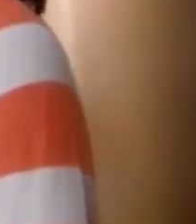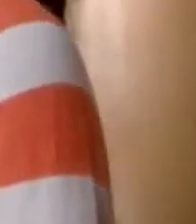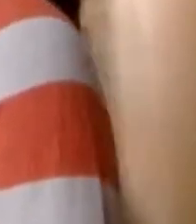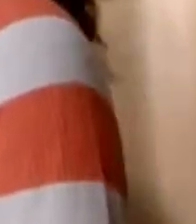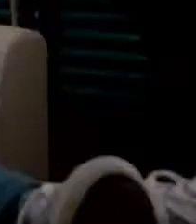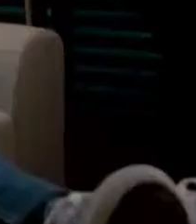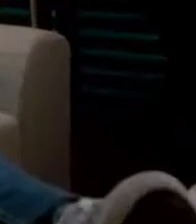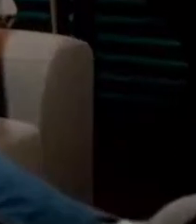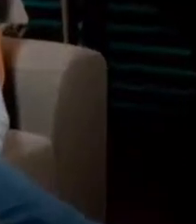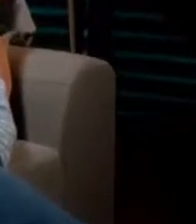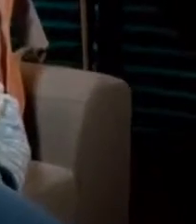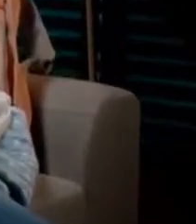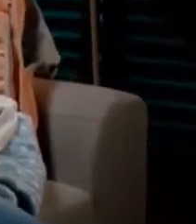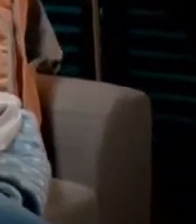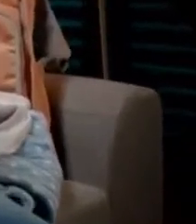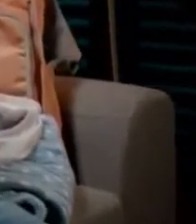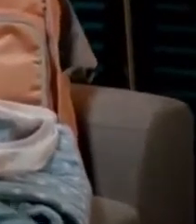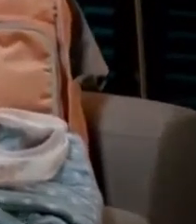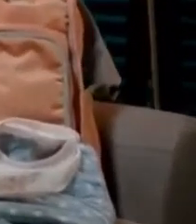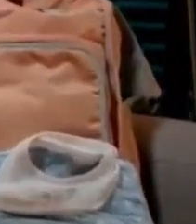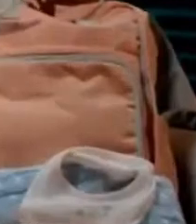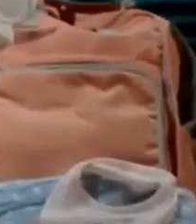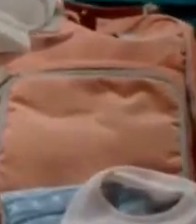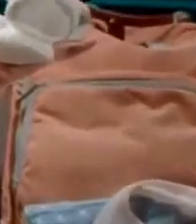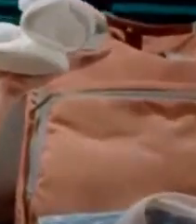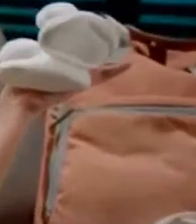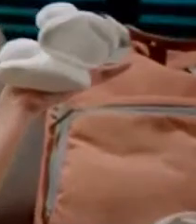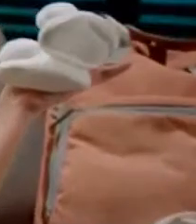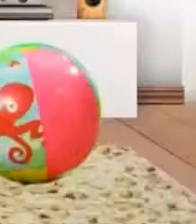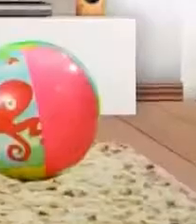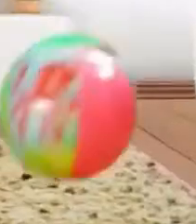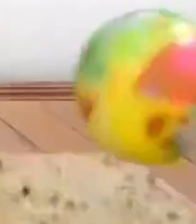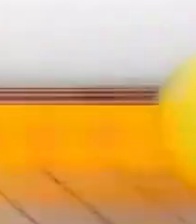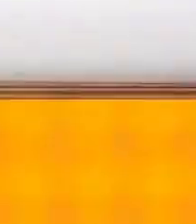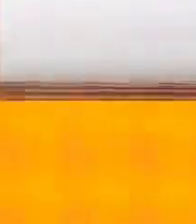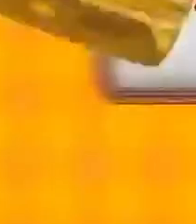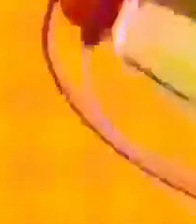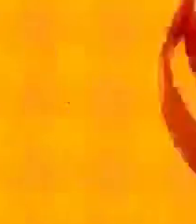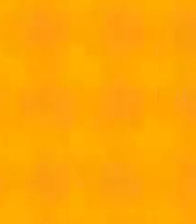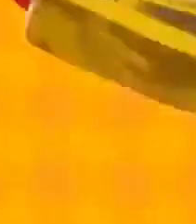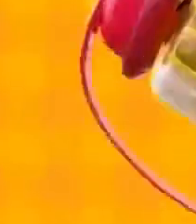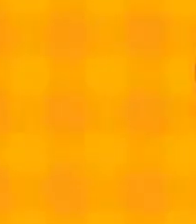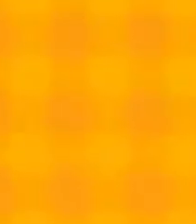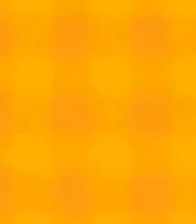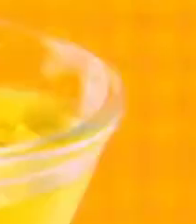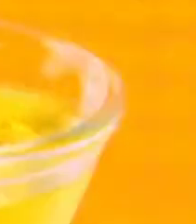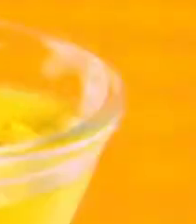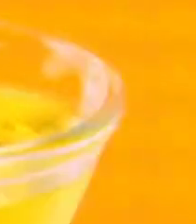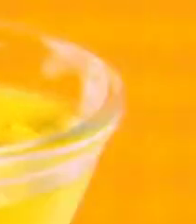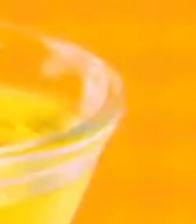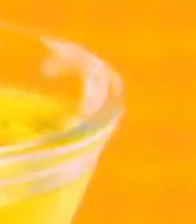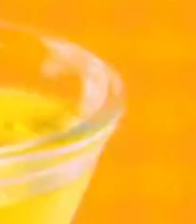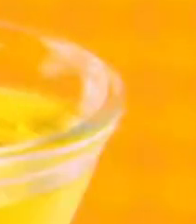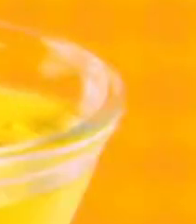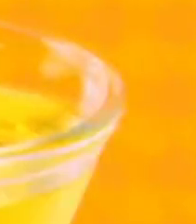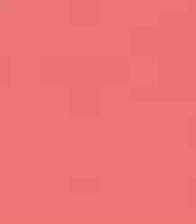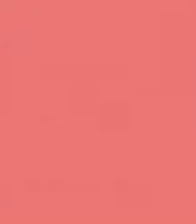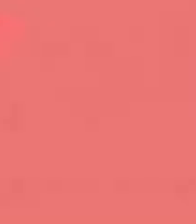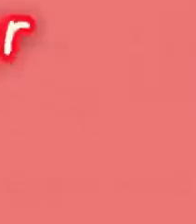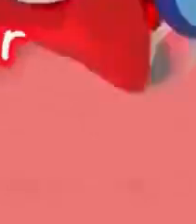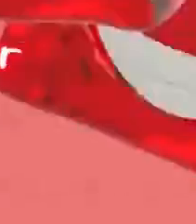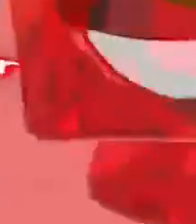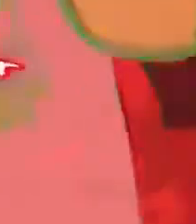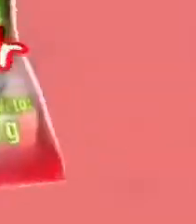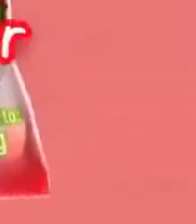los días Don Vitorio El placer de dar lo mejor ¡Gelatina, gelatina! ¡Sí, fruit! ¡Sí, fruit!